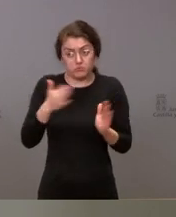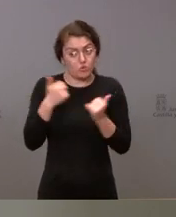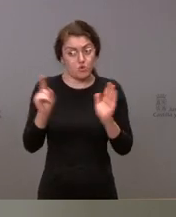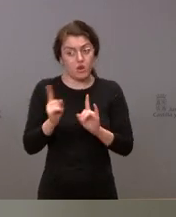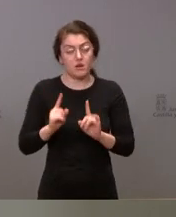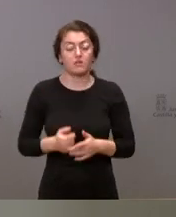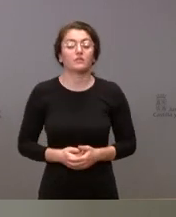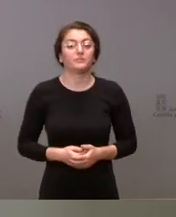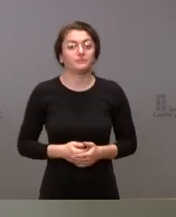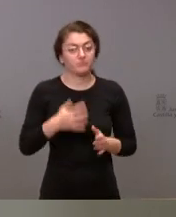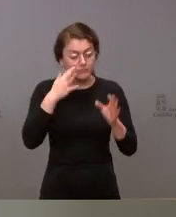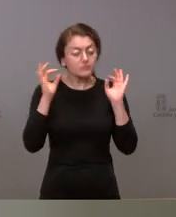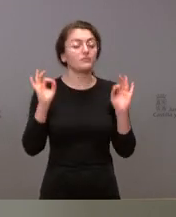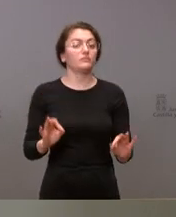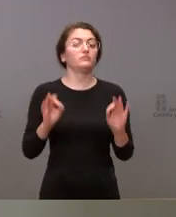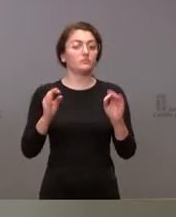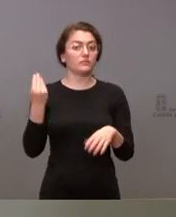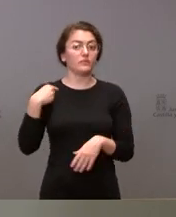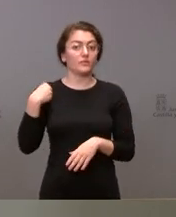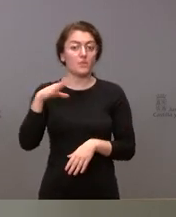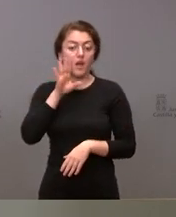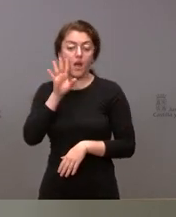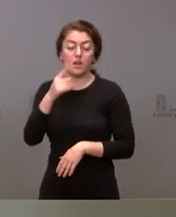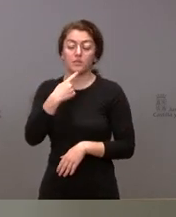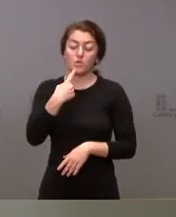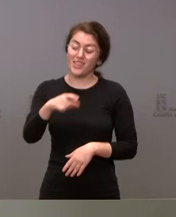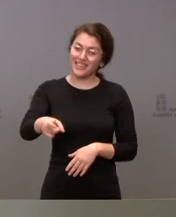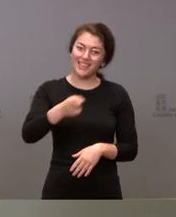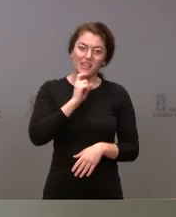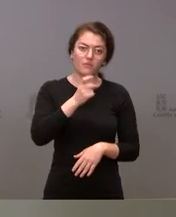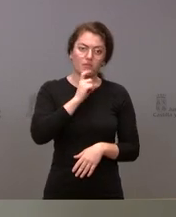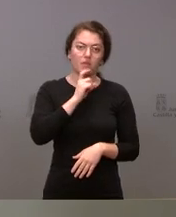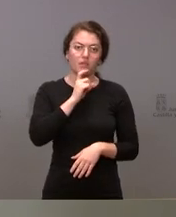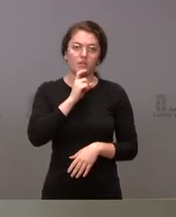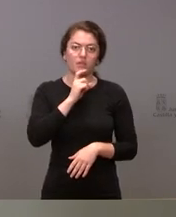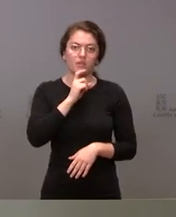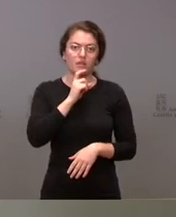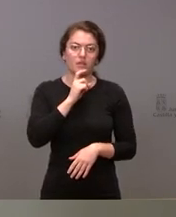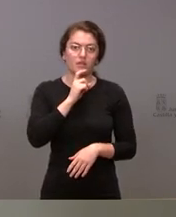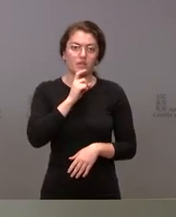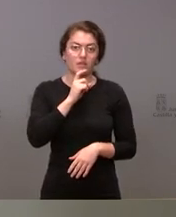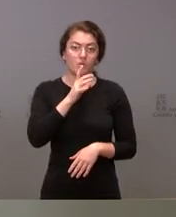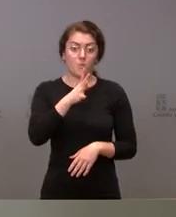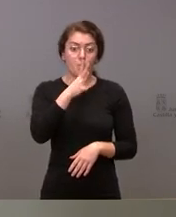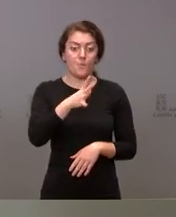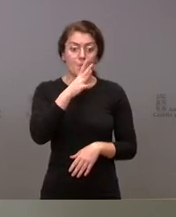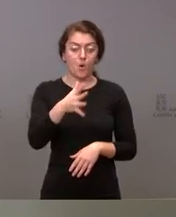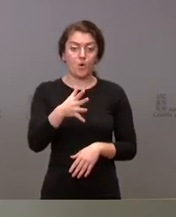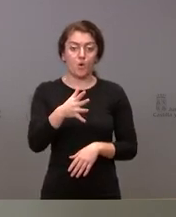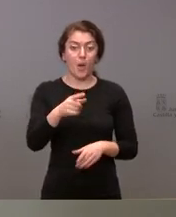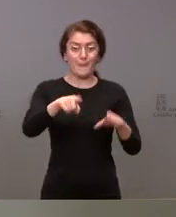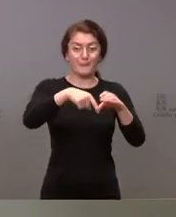evidentemente como he dicho en una pregunta anterior pues existen dificultades son 375